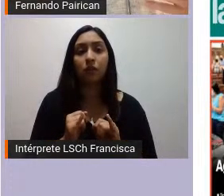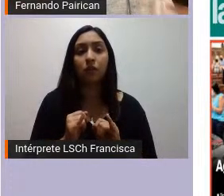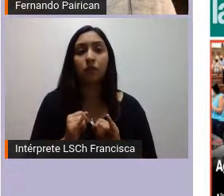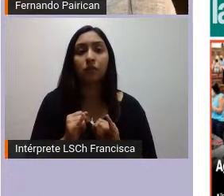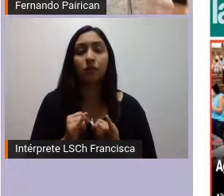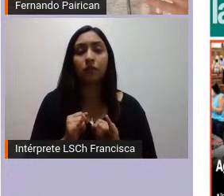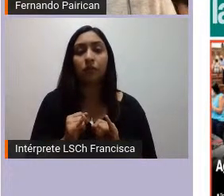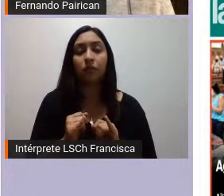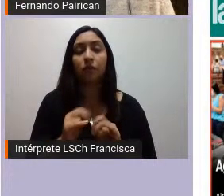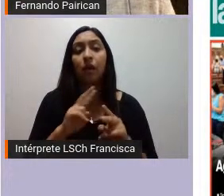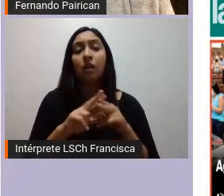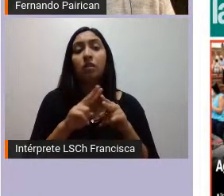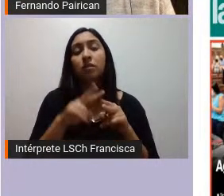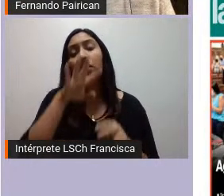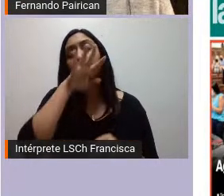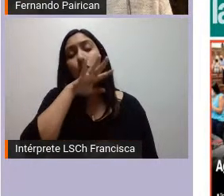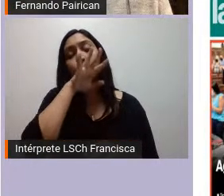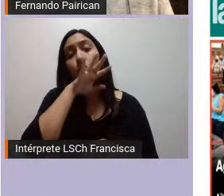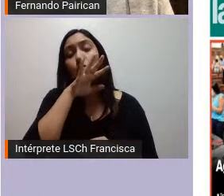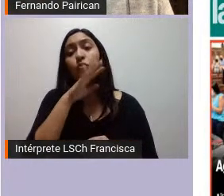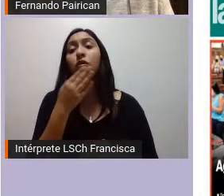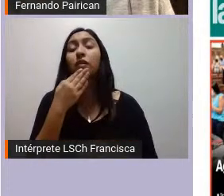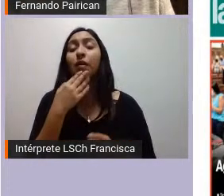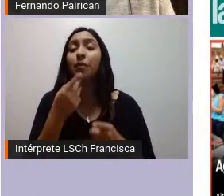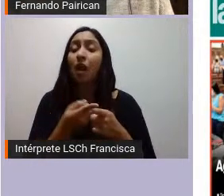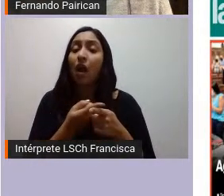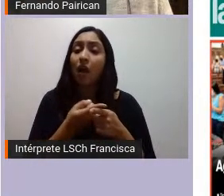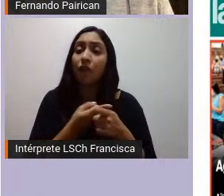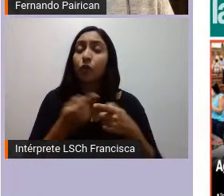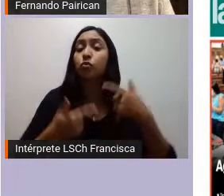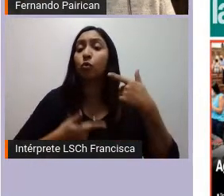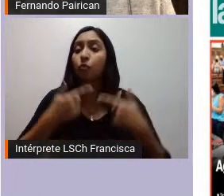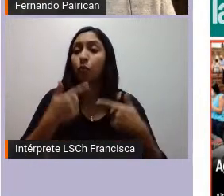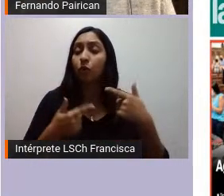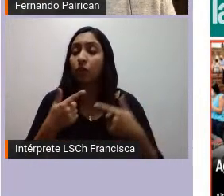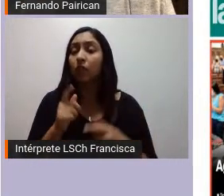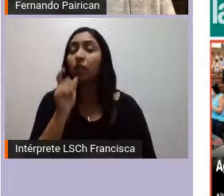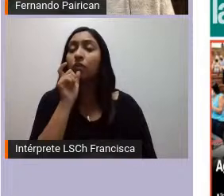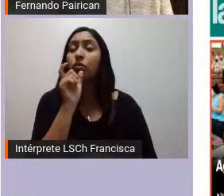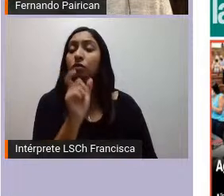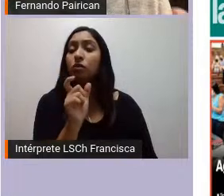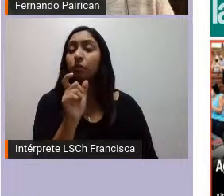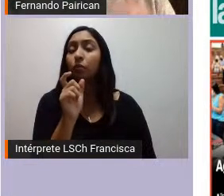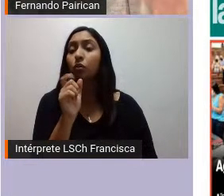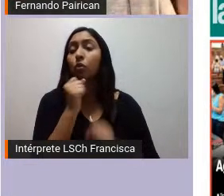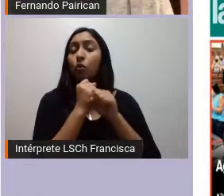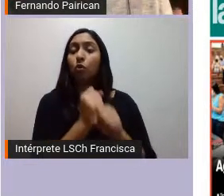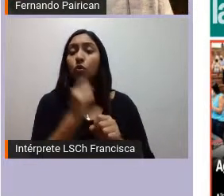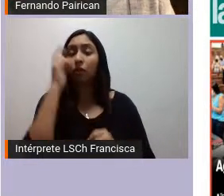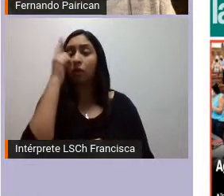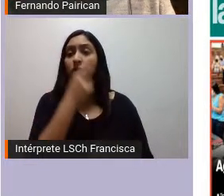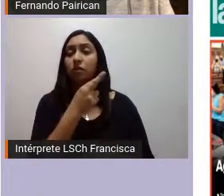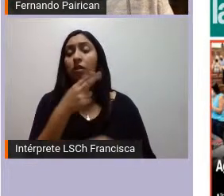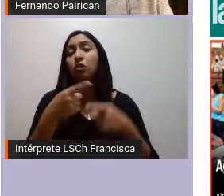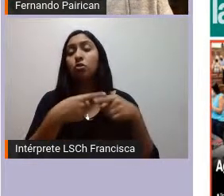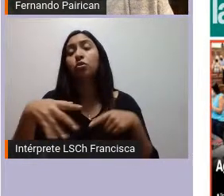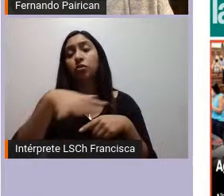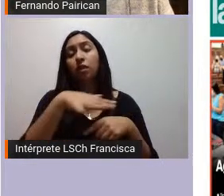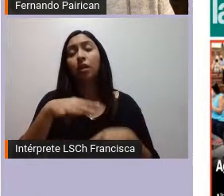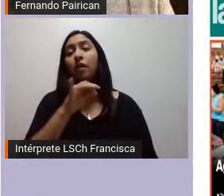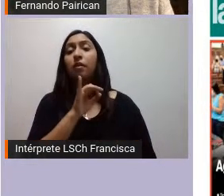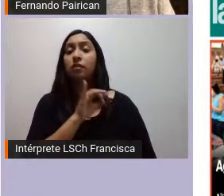hacer uso y sobre abuso de política o de conceptos racistas para que la sociedad chilena piense que esto es una constitución de